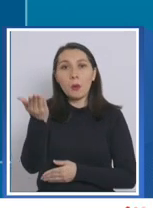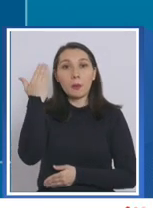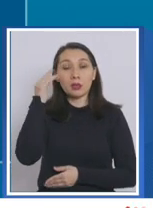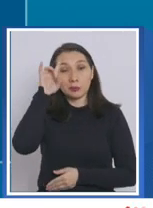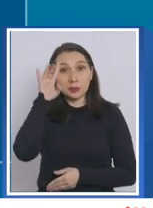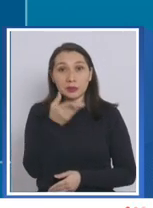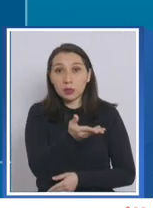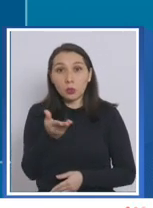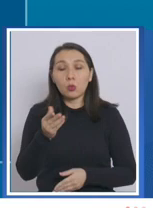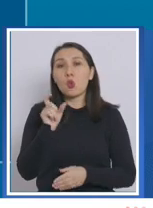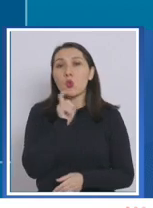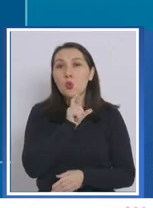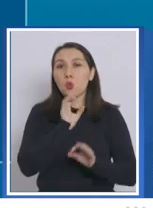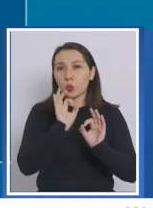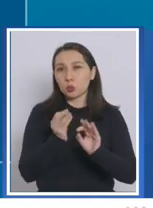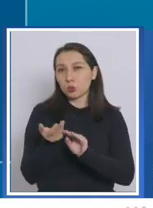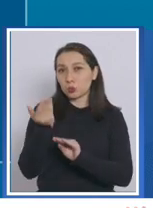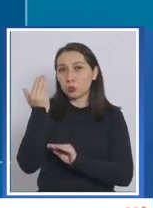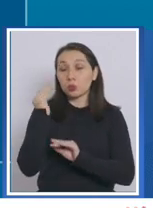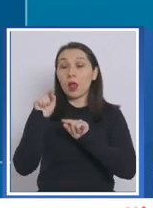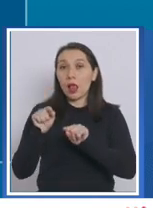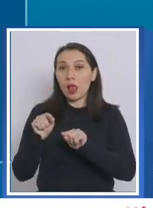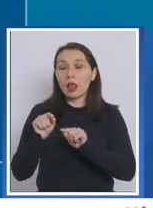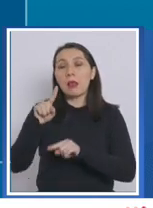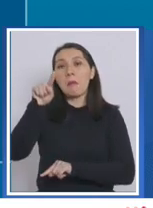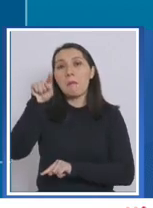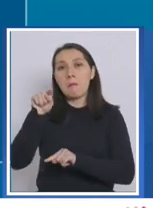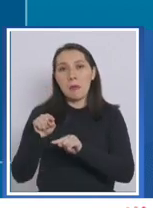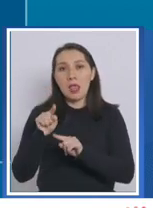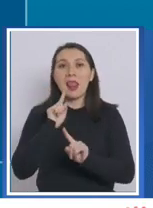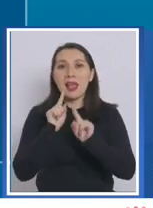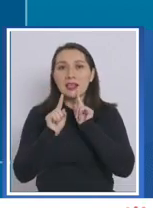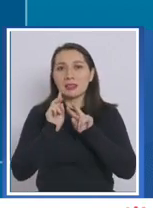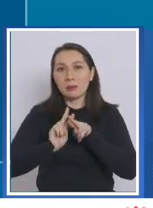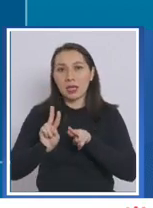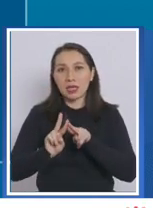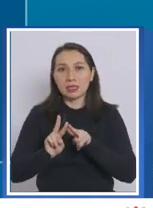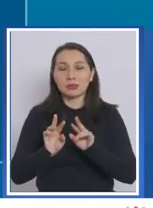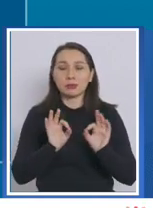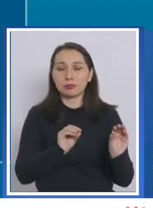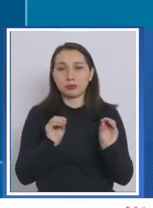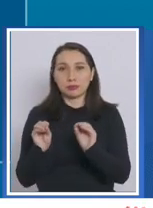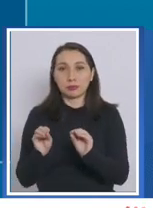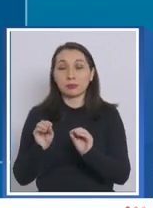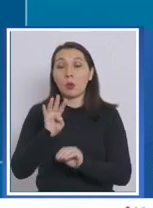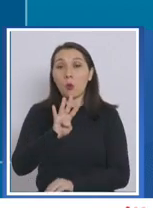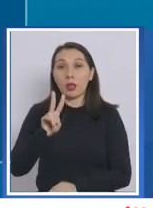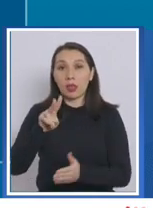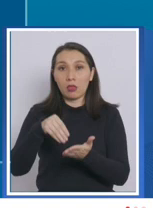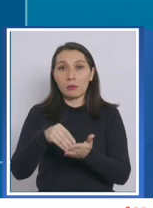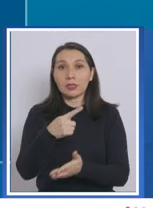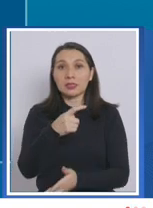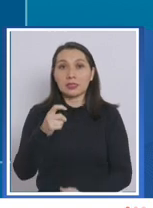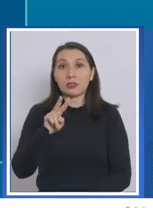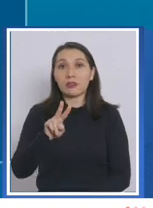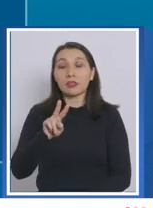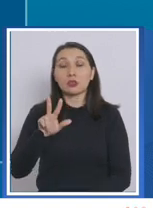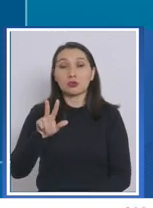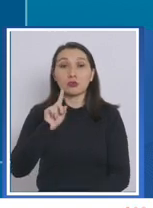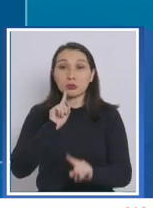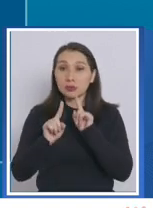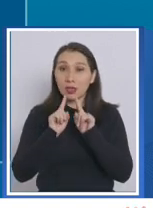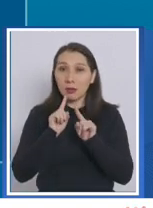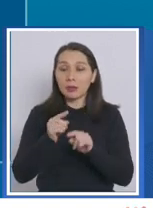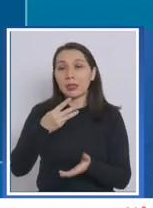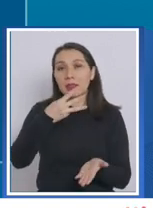que como todos saben fue un día feriado, y de ahí el menor número de exámenes realizados. De estos 42.128 exámenes,